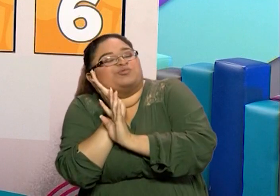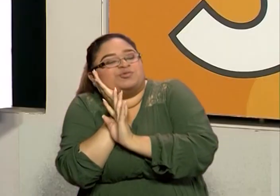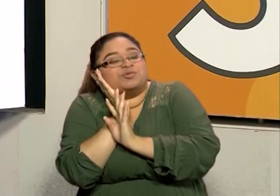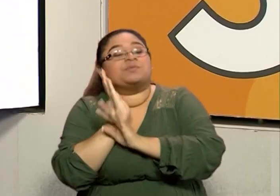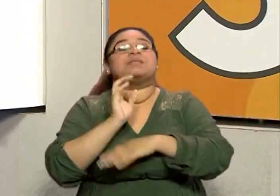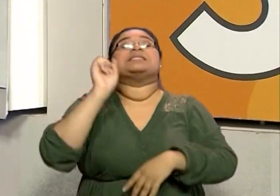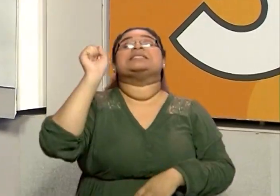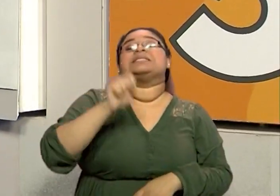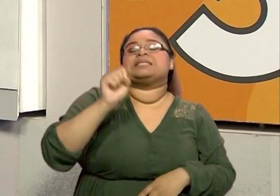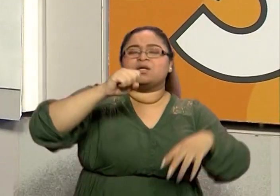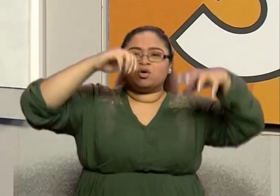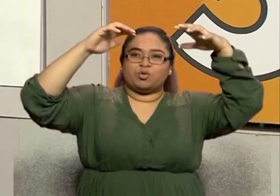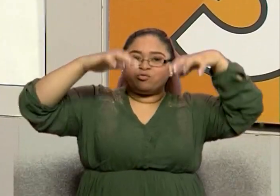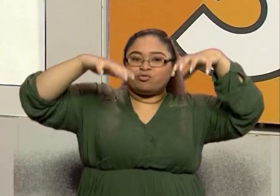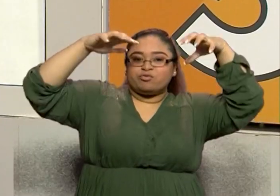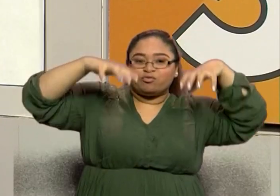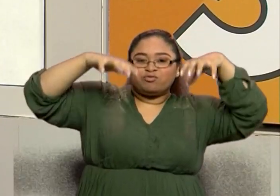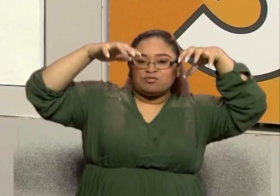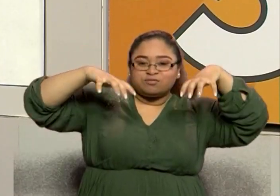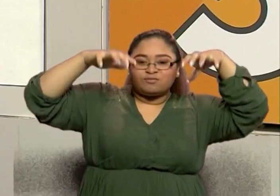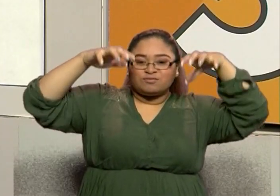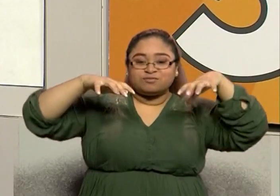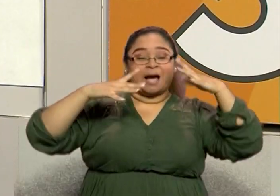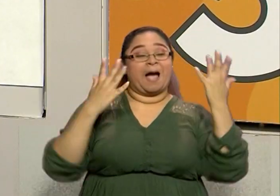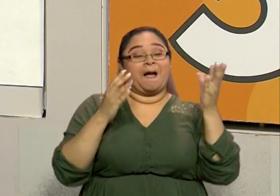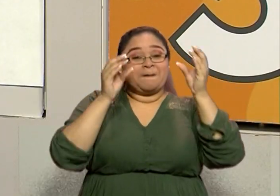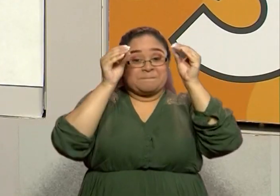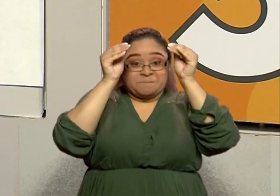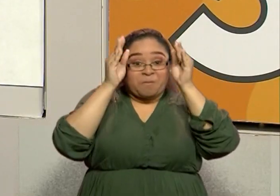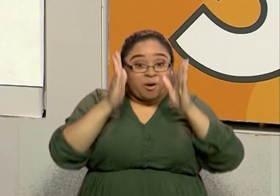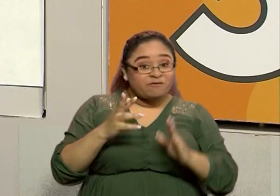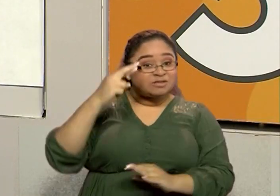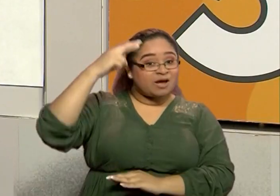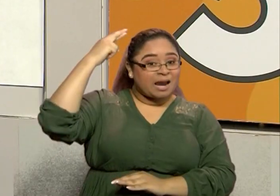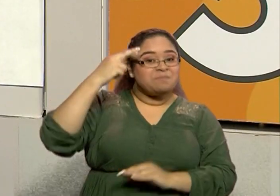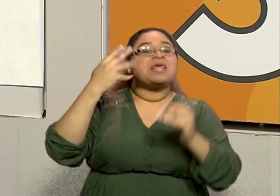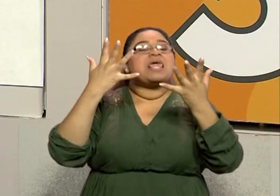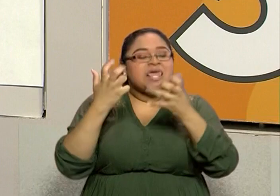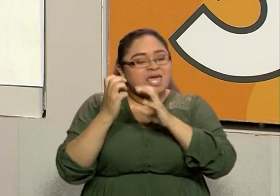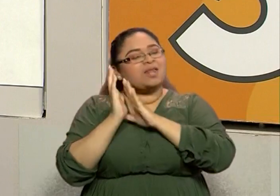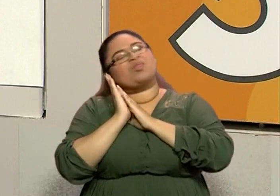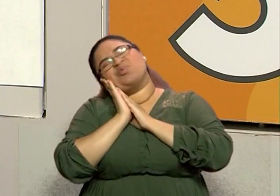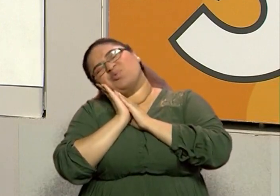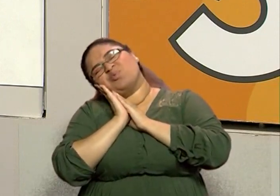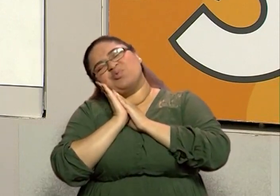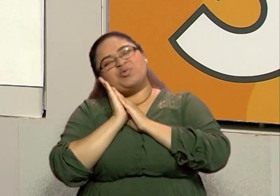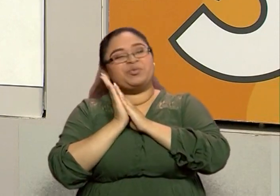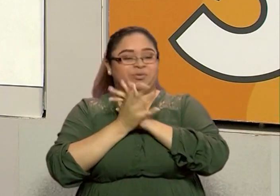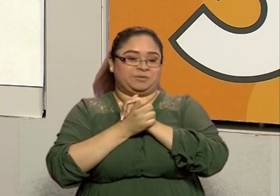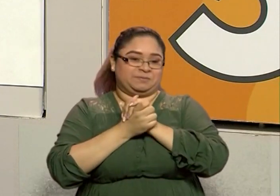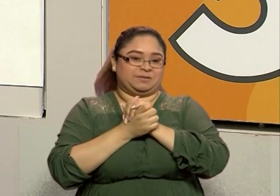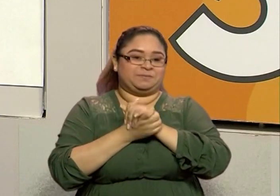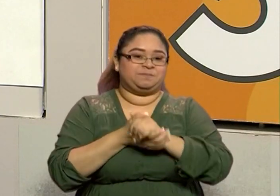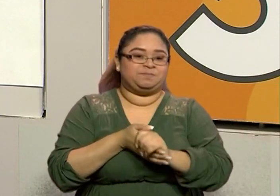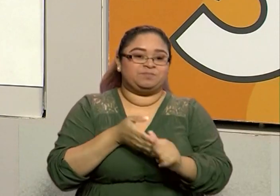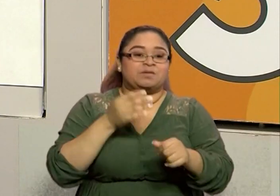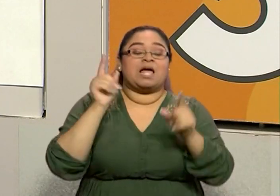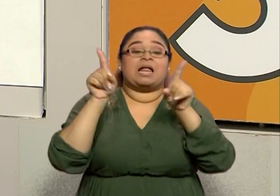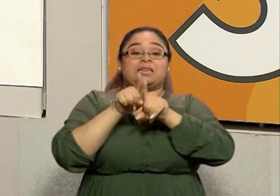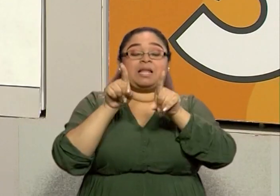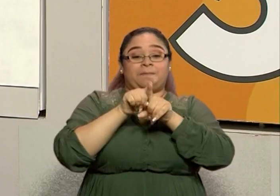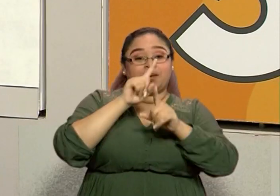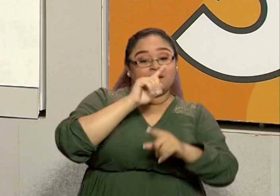Y aquí podemos poner al niño